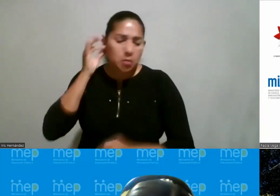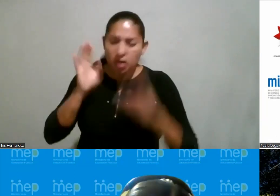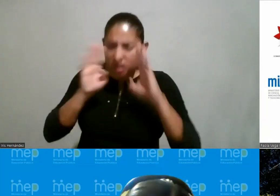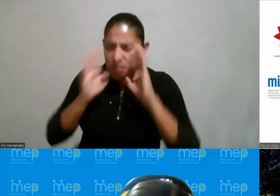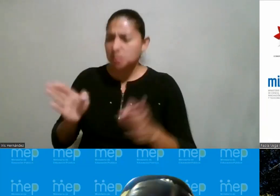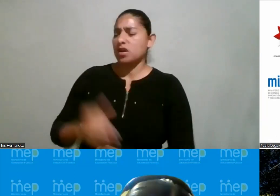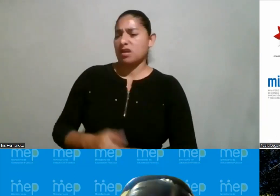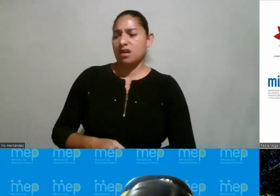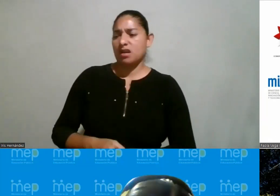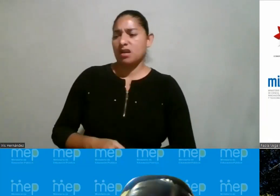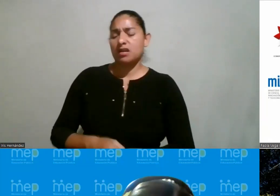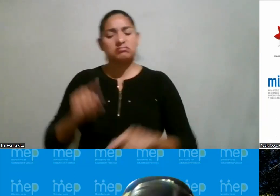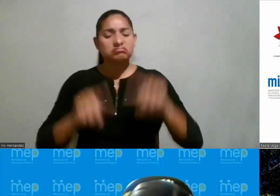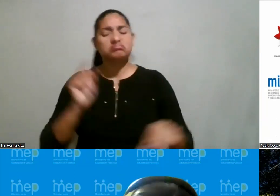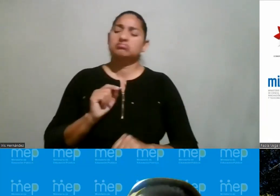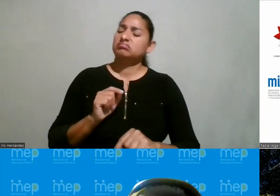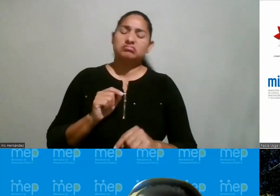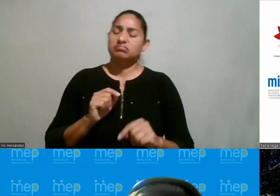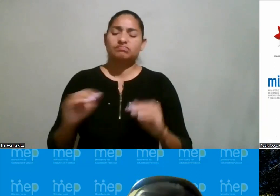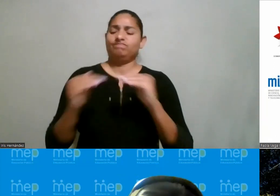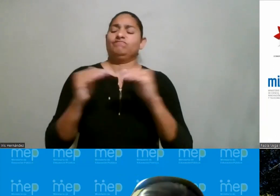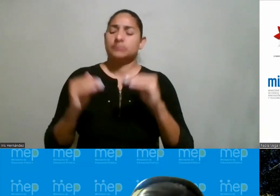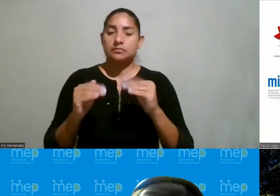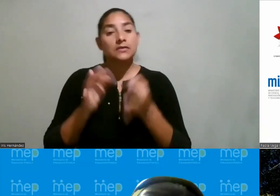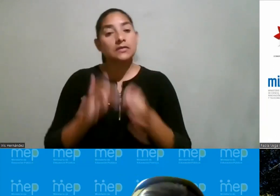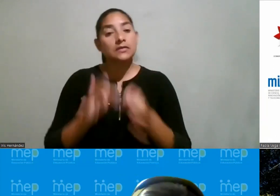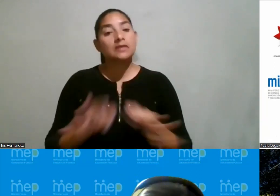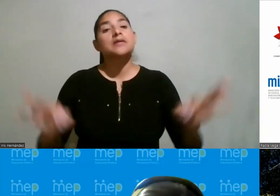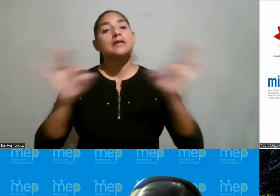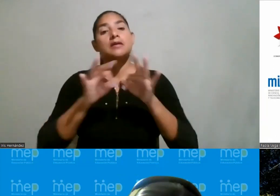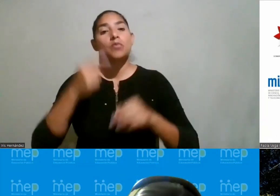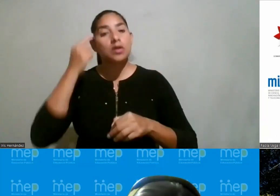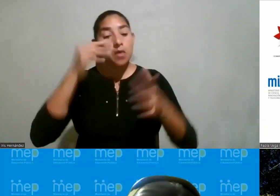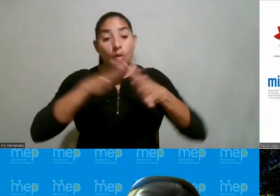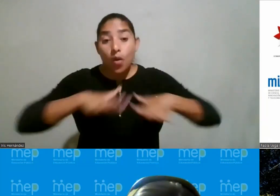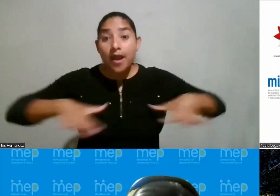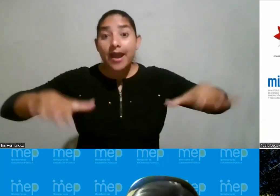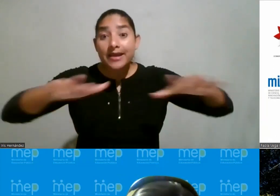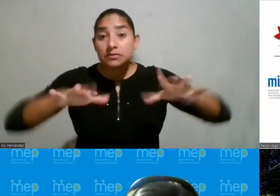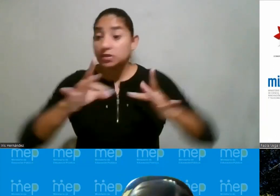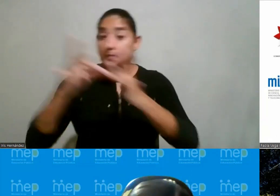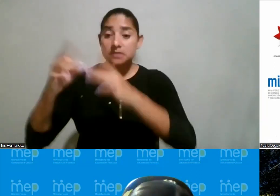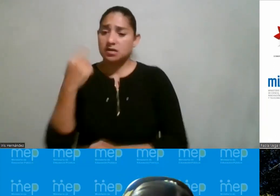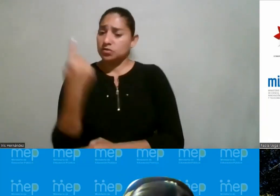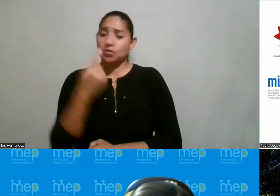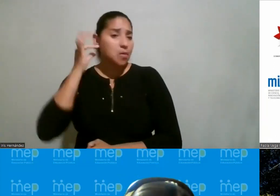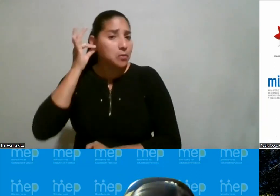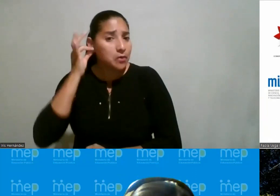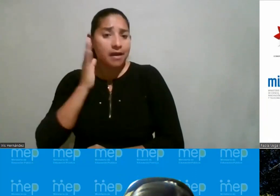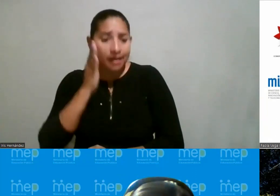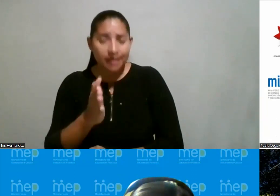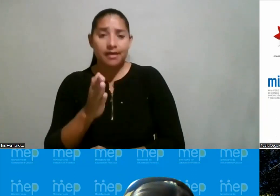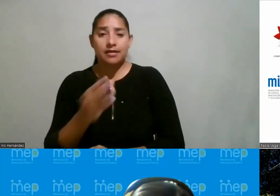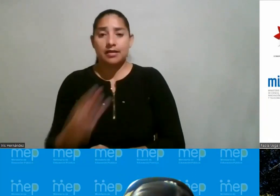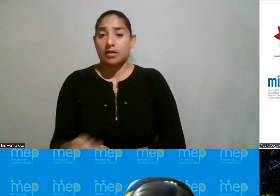¿pero por qué esto y lo otro? Es muy importante generarles ese espacio donde las chicas en este caso,